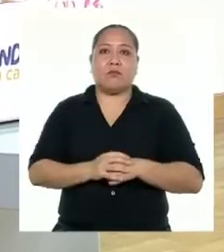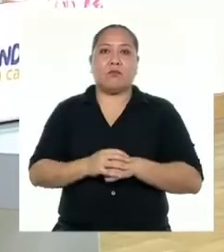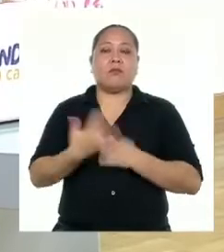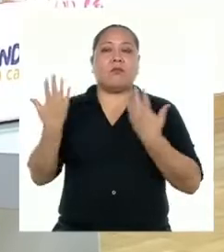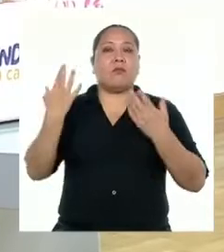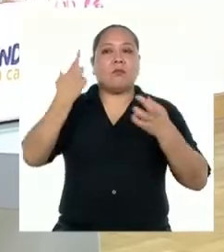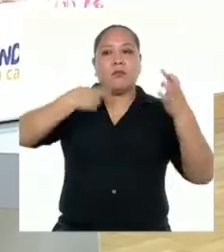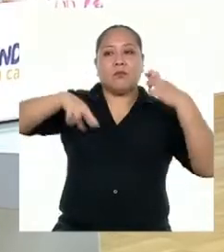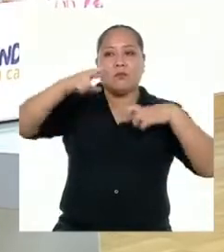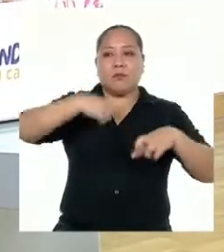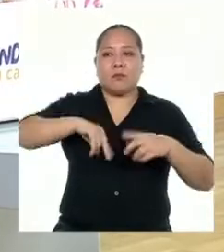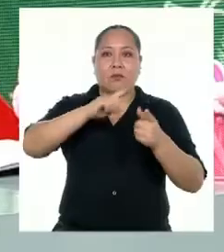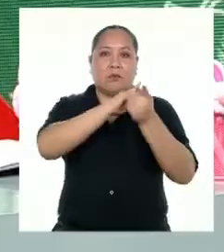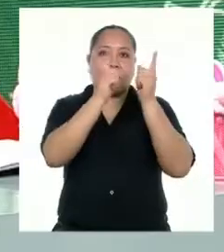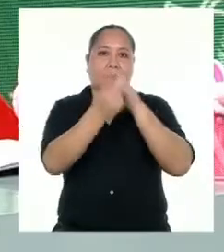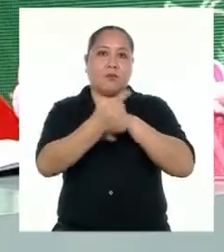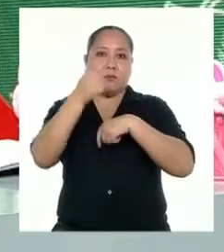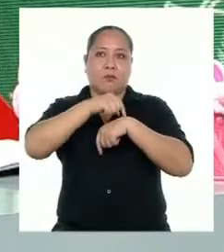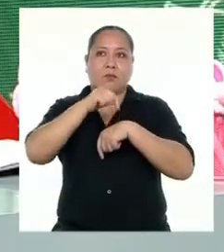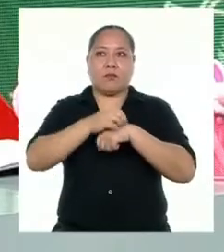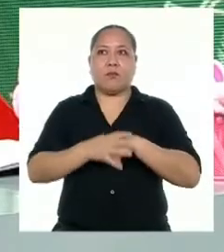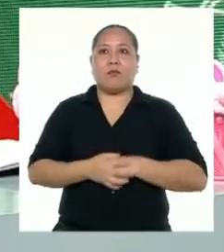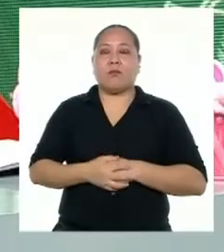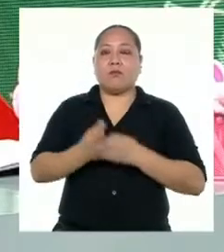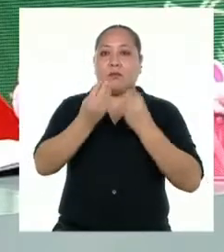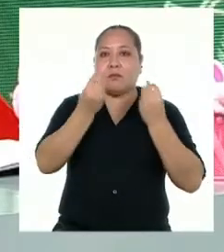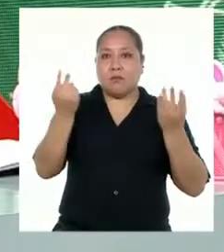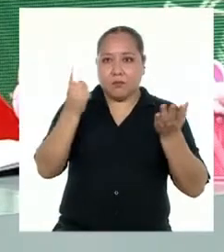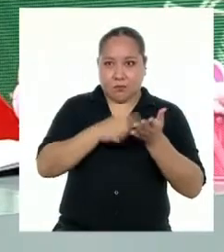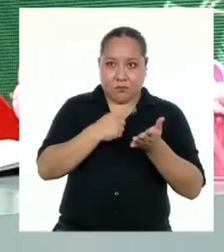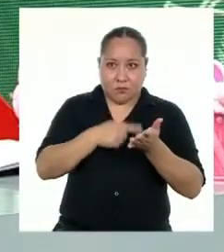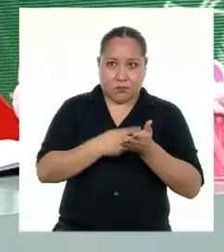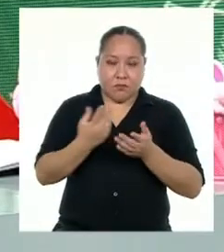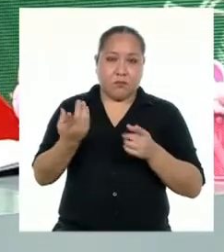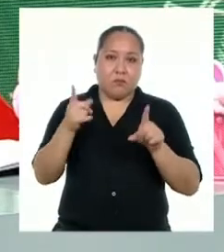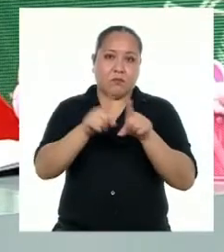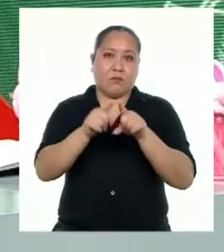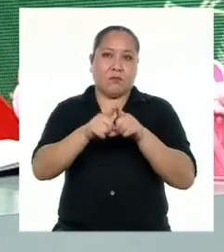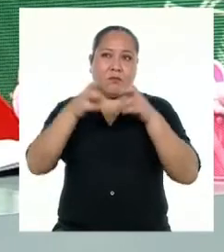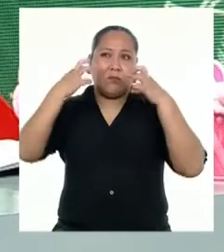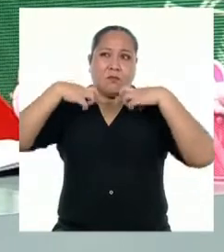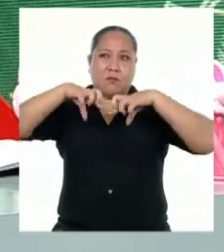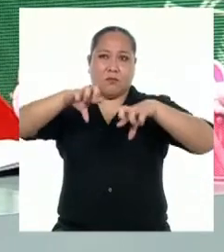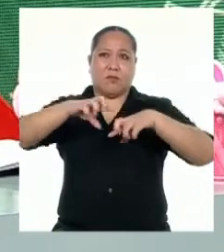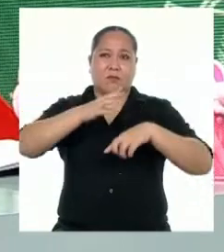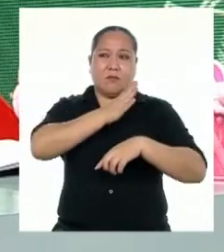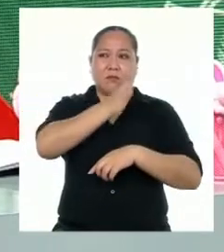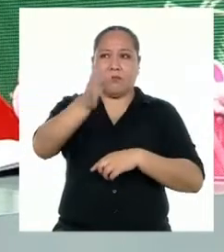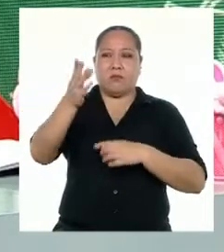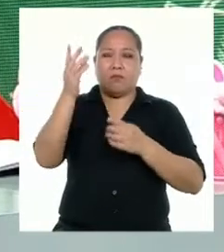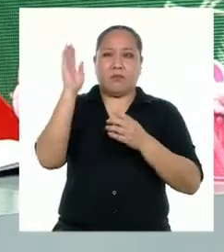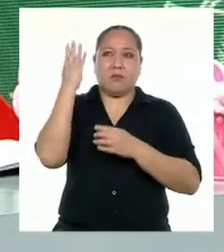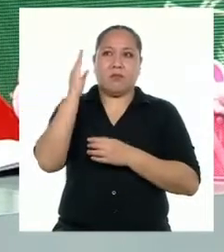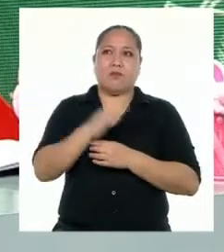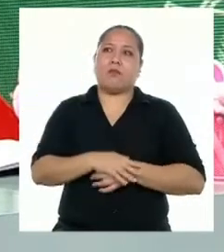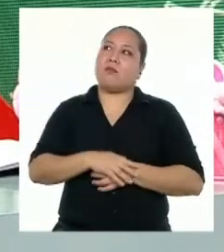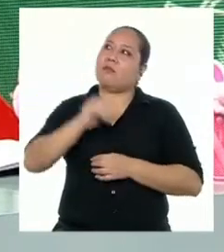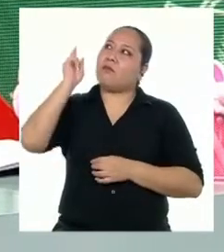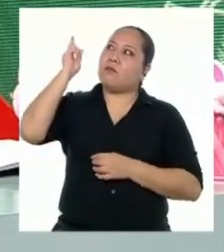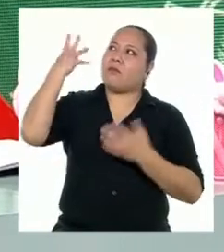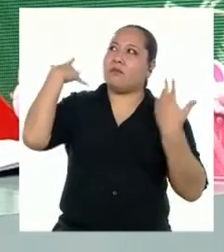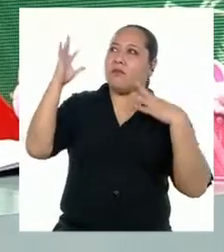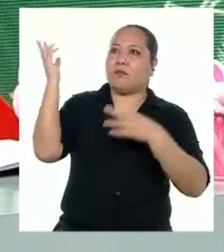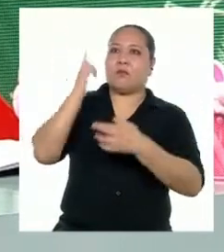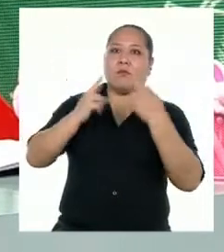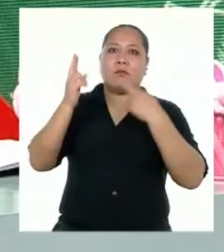recreo, el cambio de hora. Muchas veces hasta hay que pedir permiso para ir al baño. ¡Profe, ya vengo!